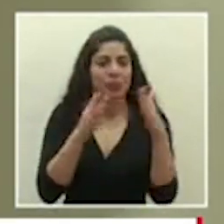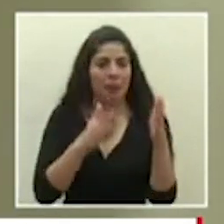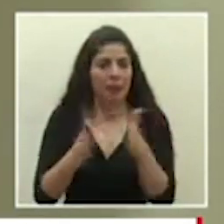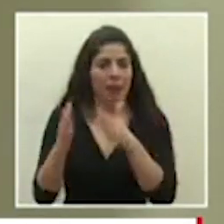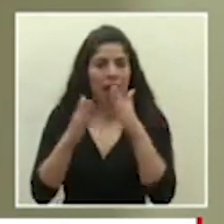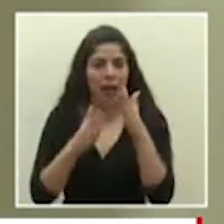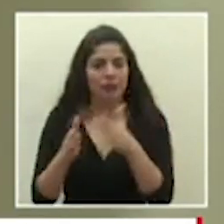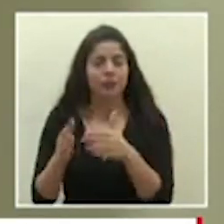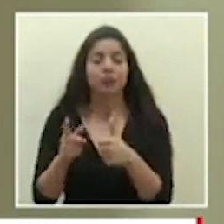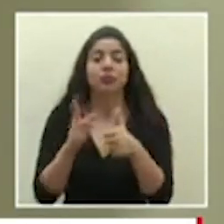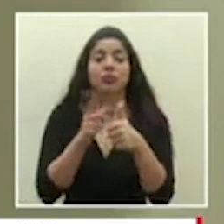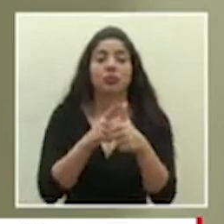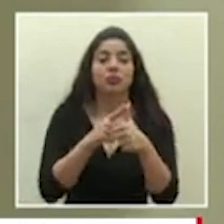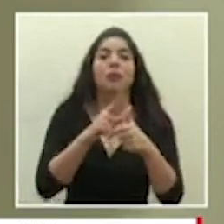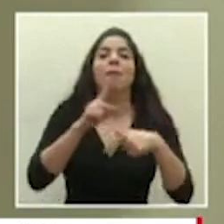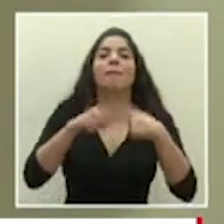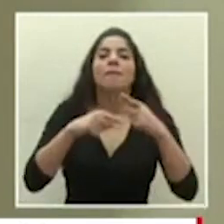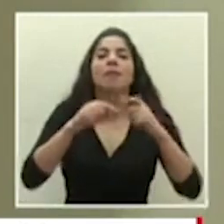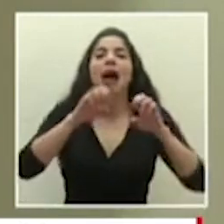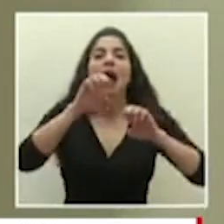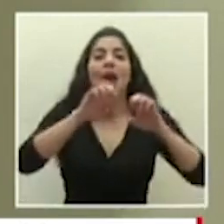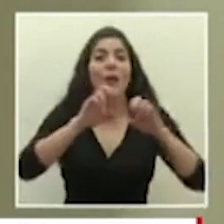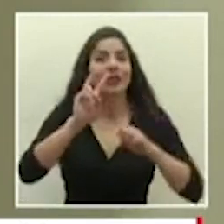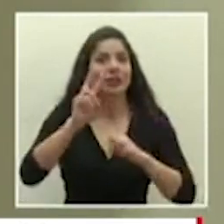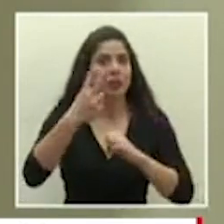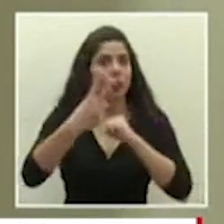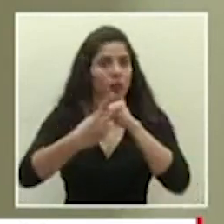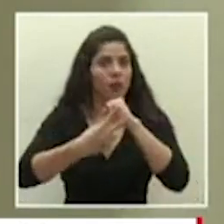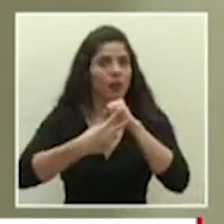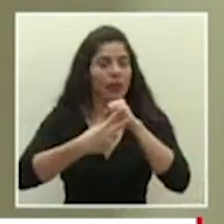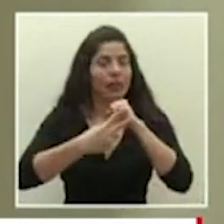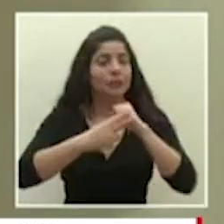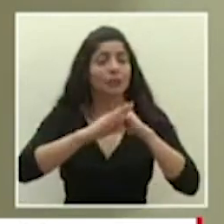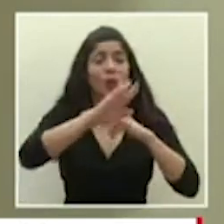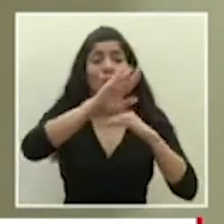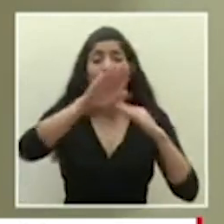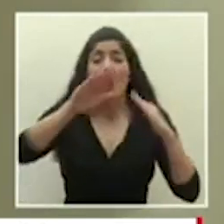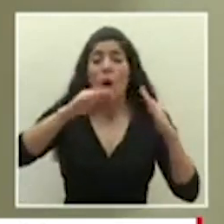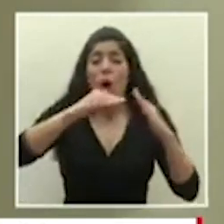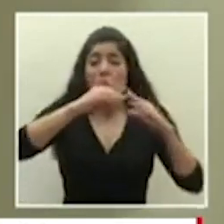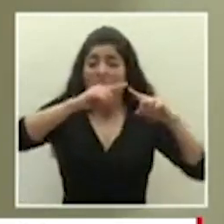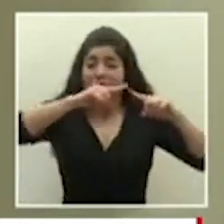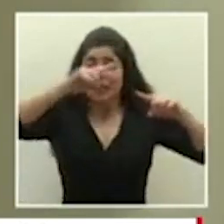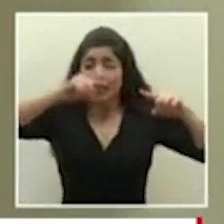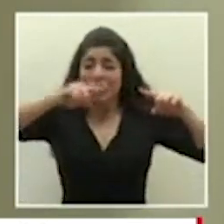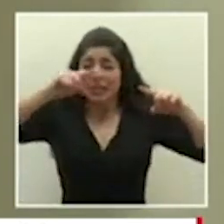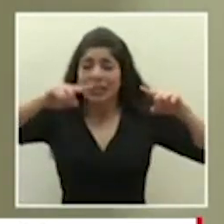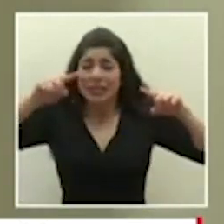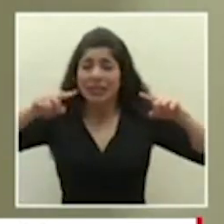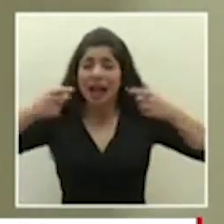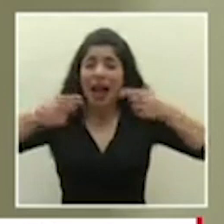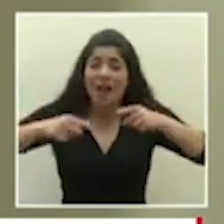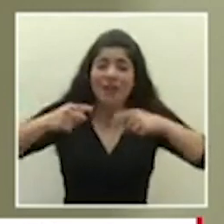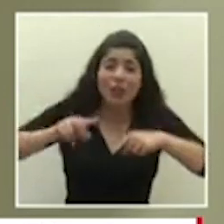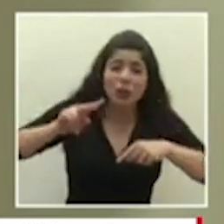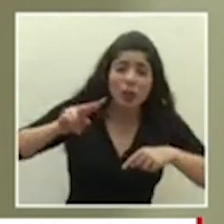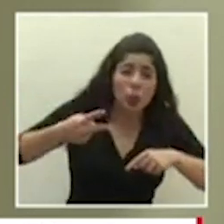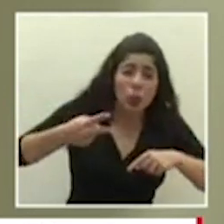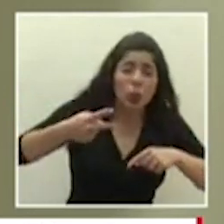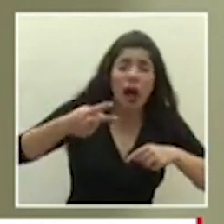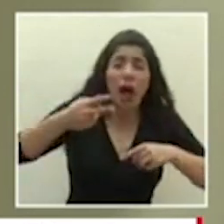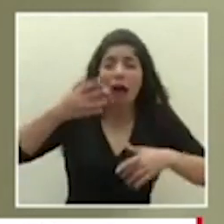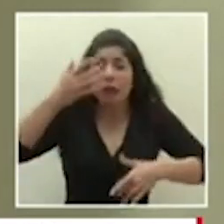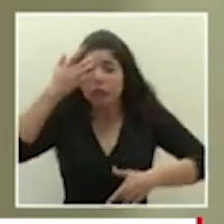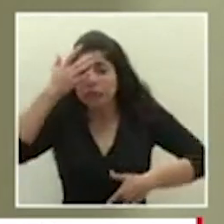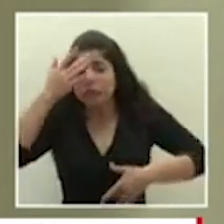hacer una evaluación y la segunda que hacemos de toda esta estadística de efectos secundarios y